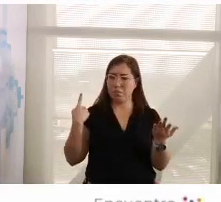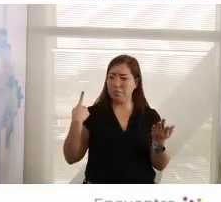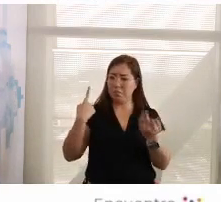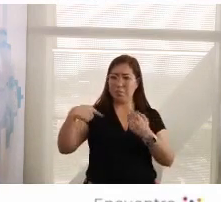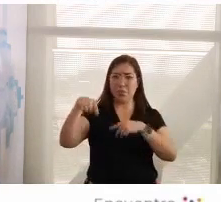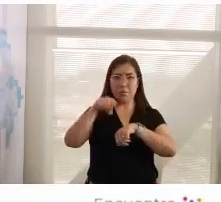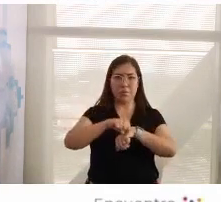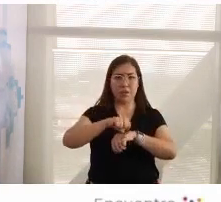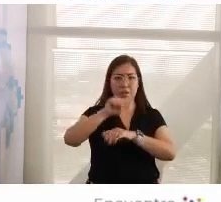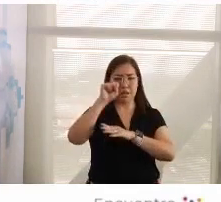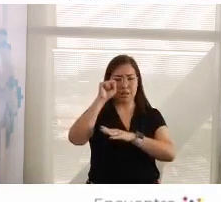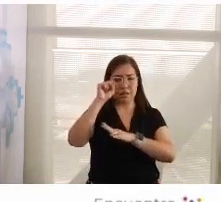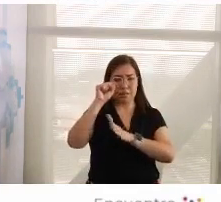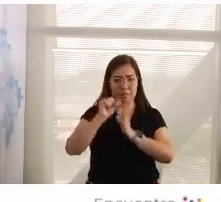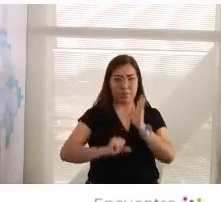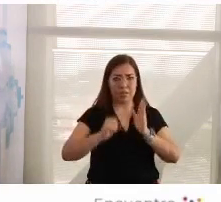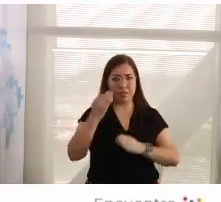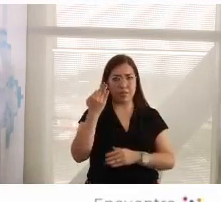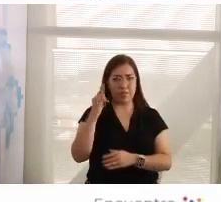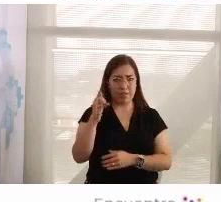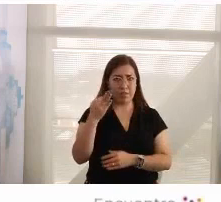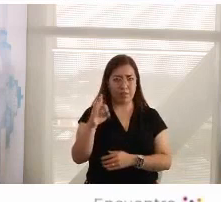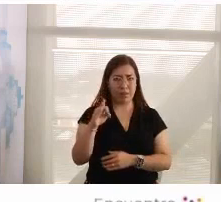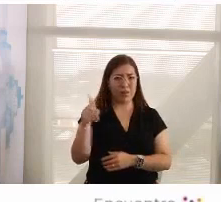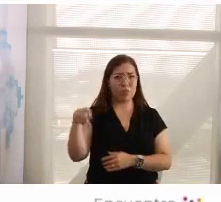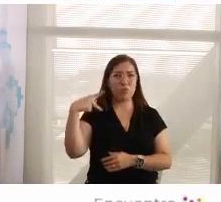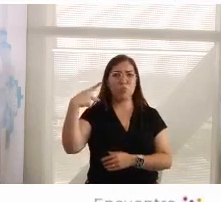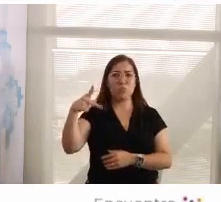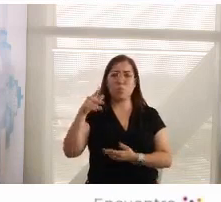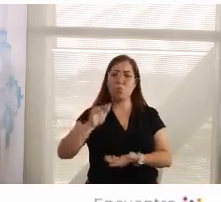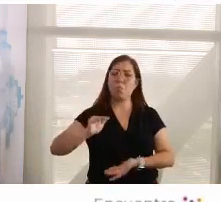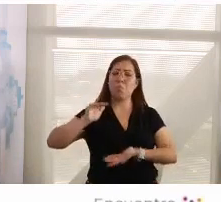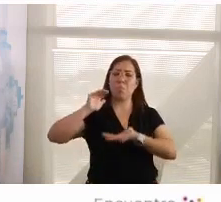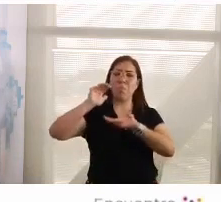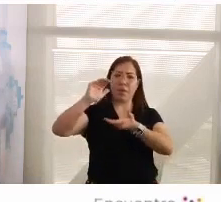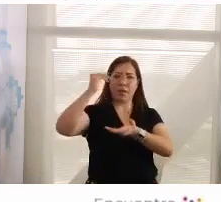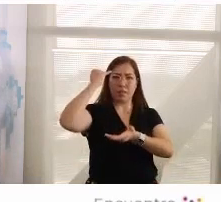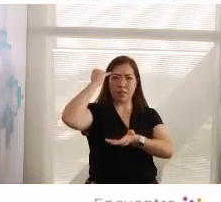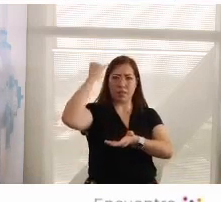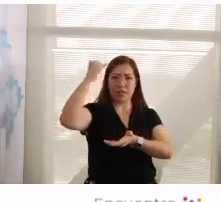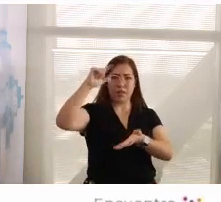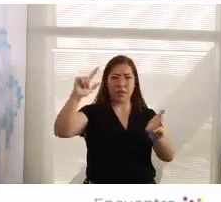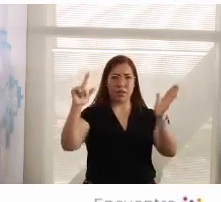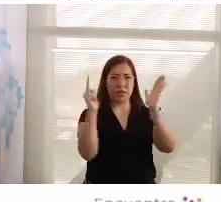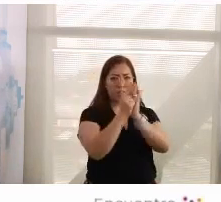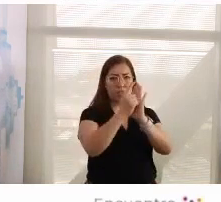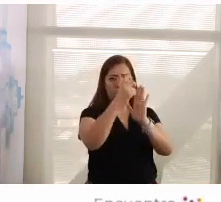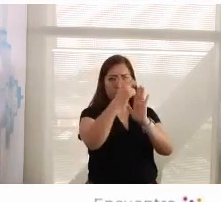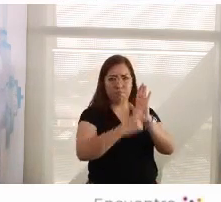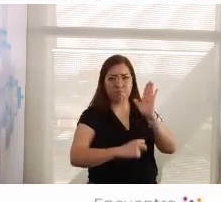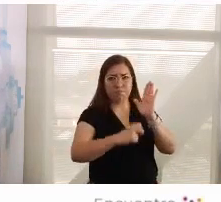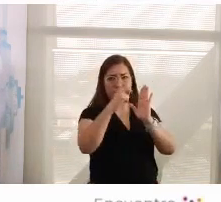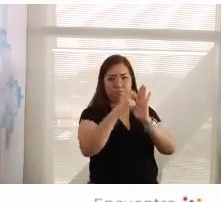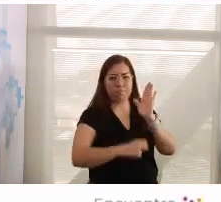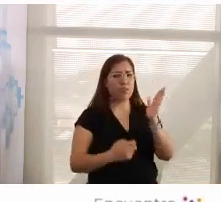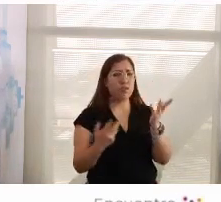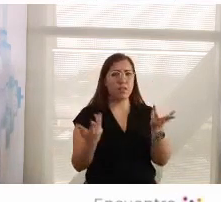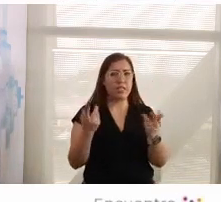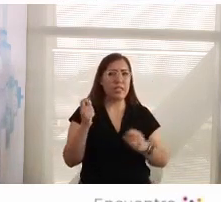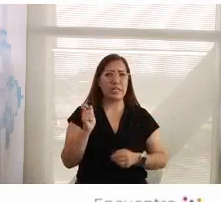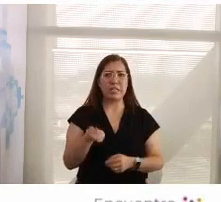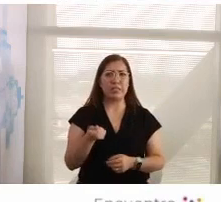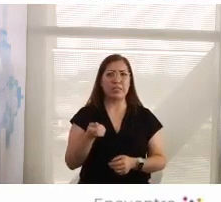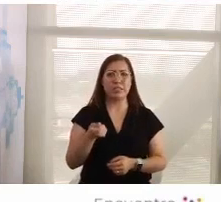de febrero como paquete de reformas políticas y económicas es el